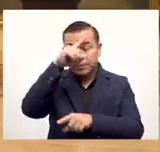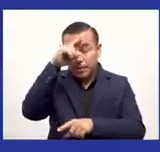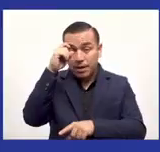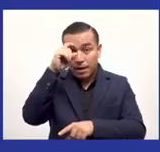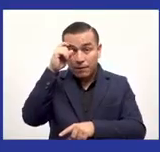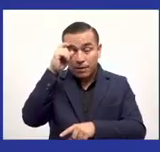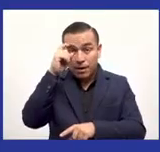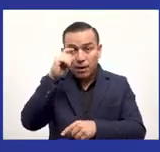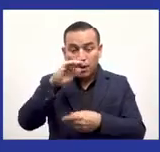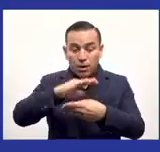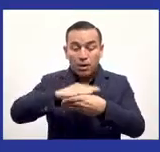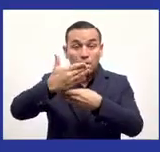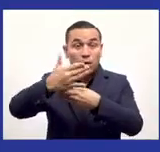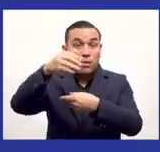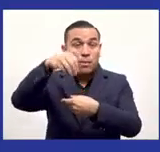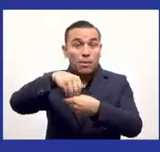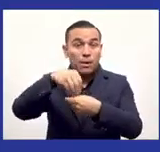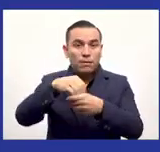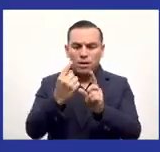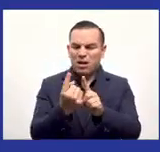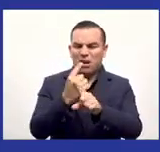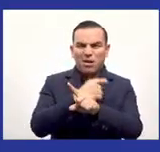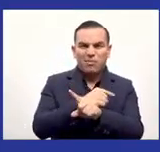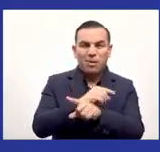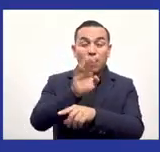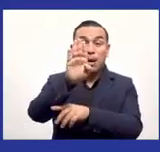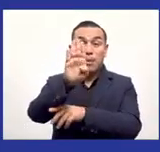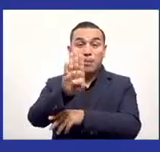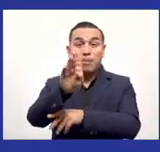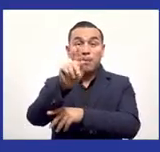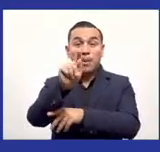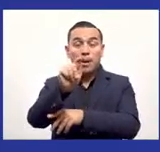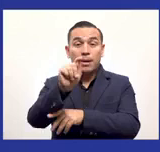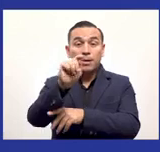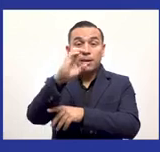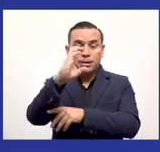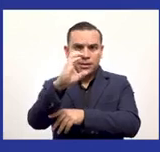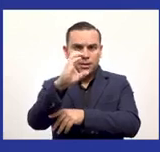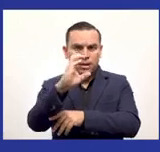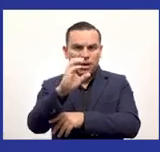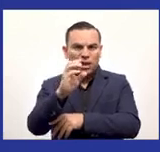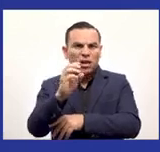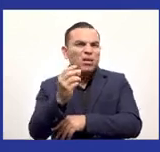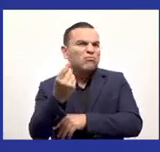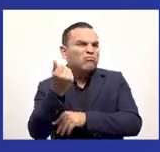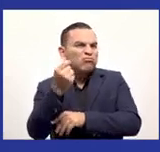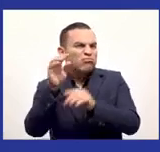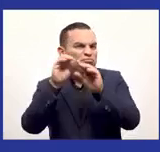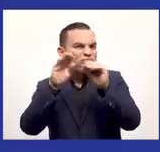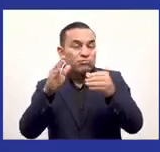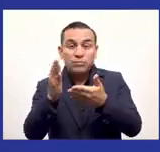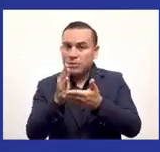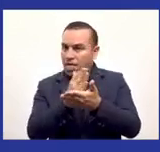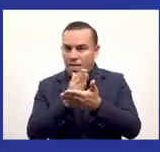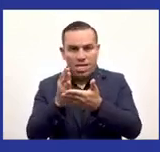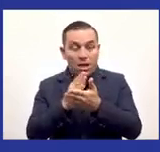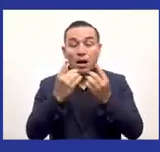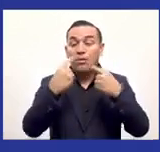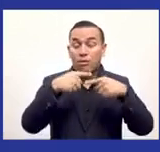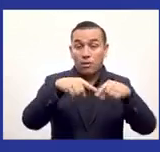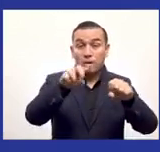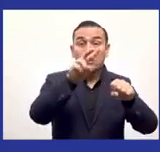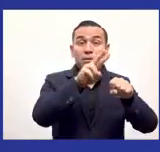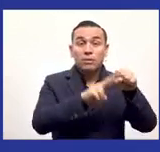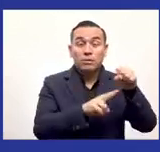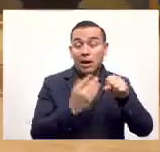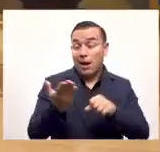Las cuentas bancarias en dólares no se convertirán a Bitcoin. ¿Cómo si nos hicieron con la dolarización cuando nuestras cuentas bancarias en colones